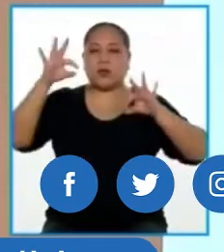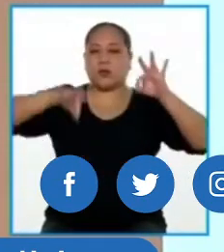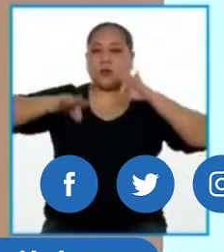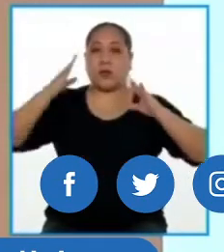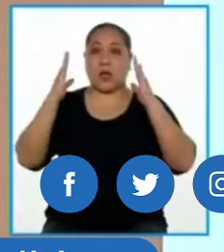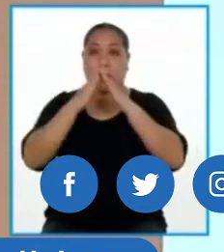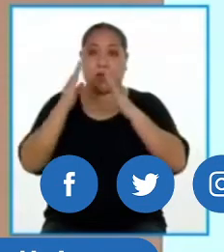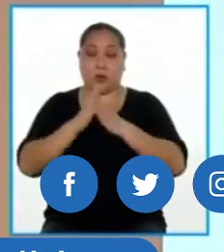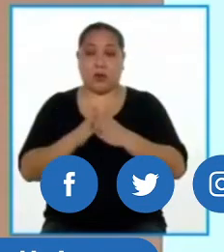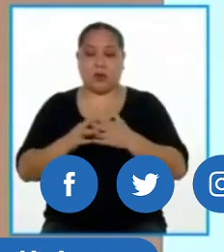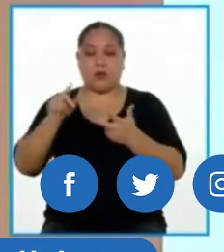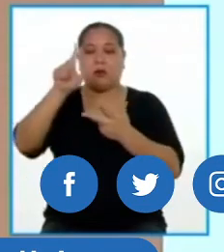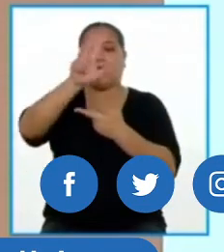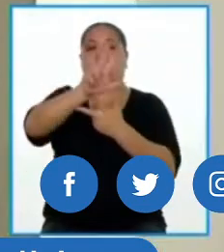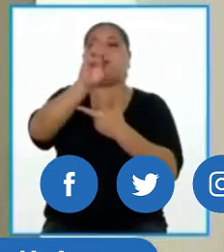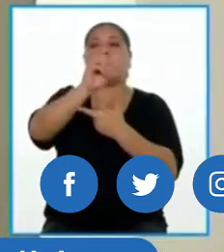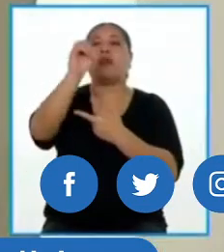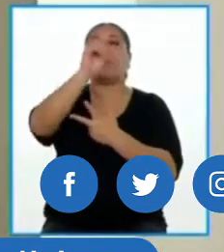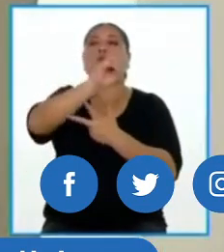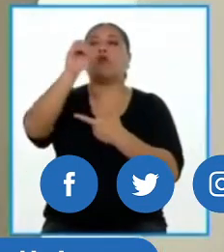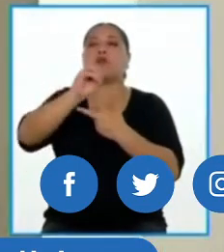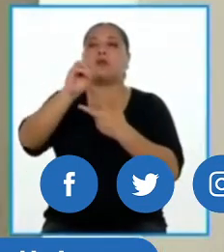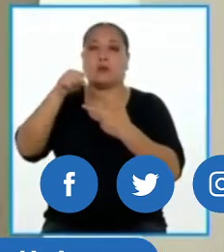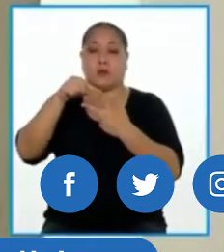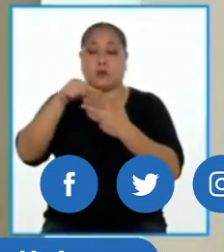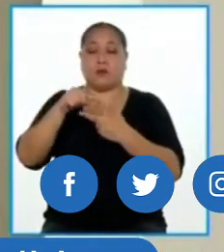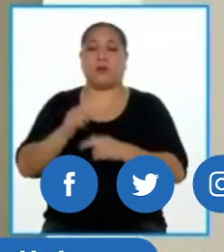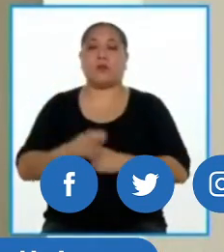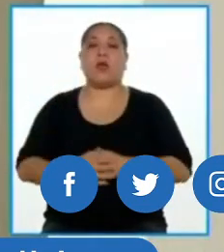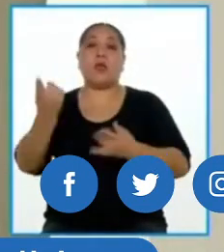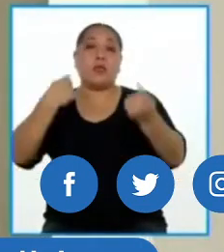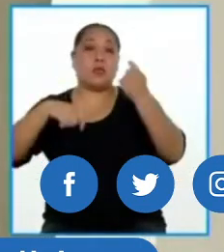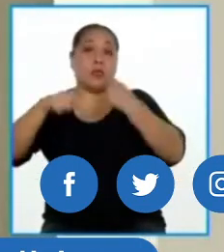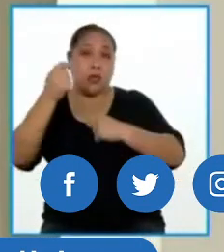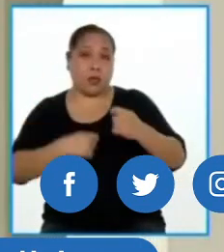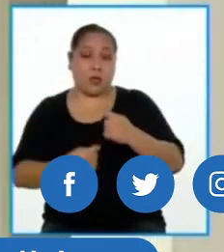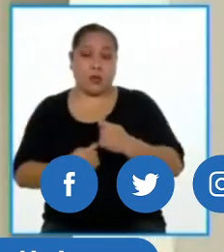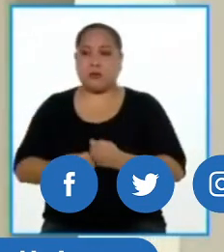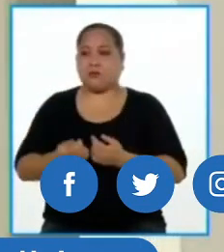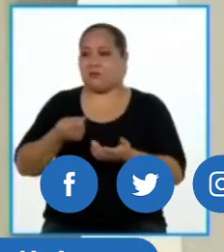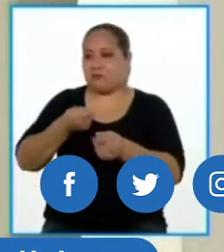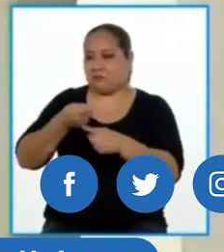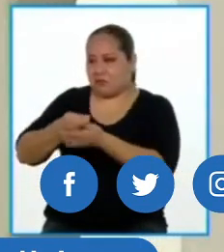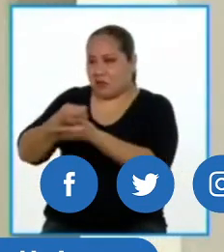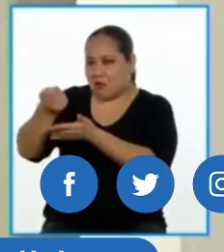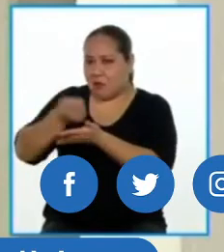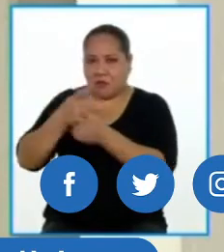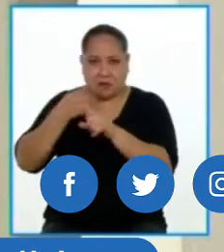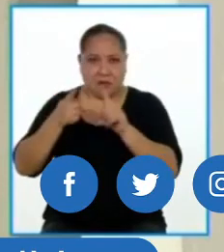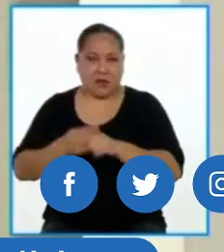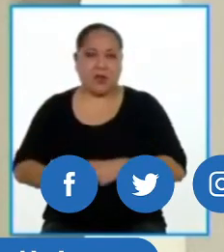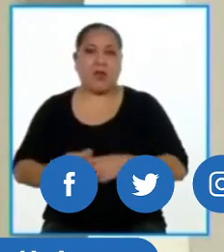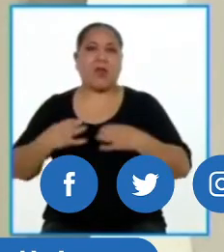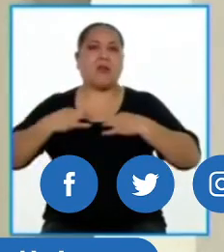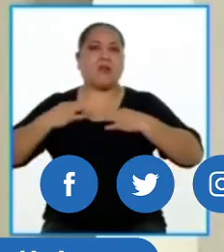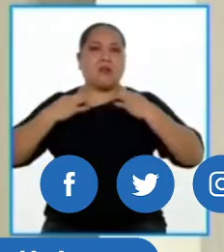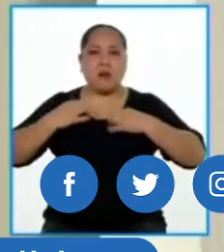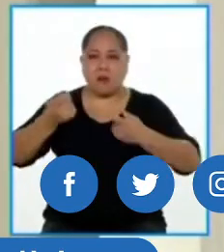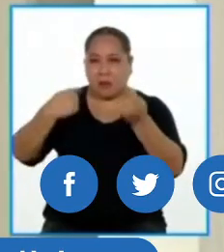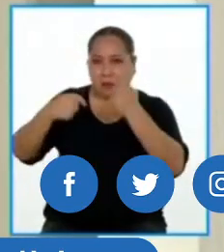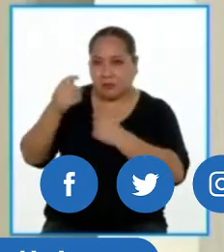artes escénicos al treinta por ciento, centros comerciales, galerías, tiendas por